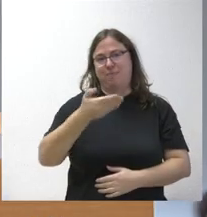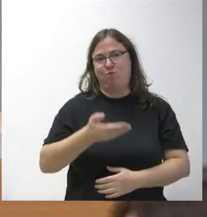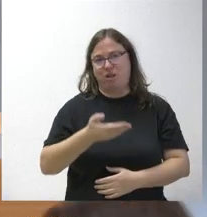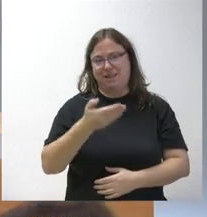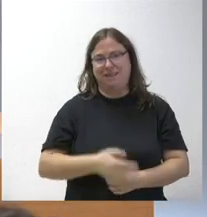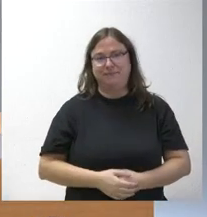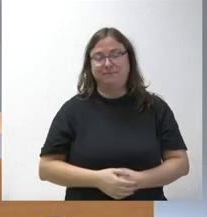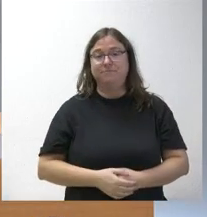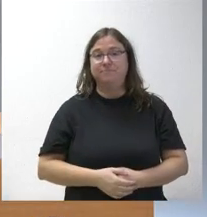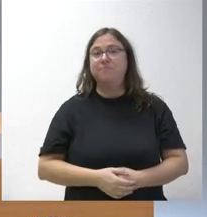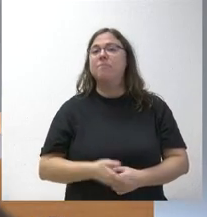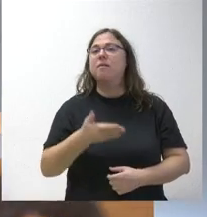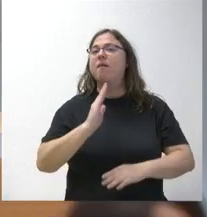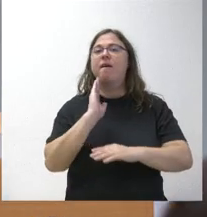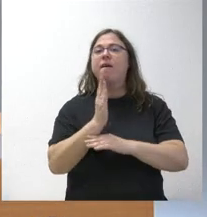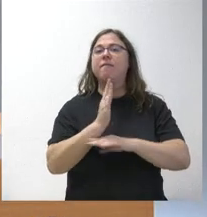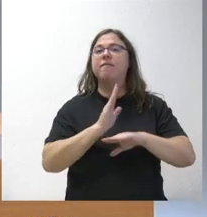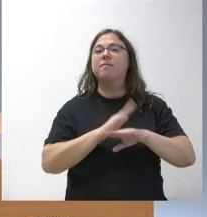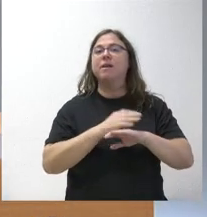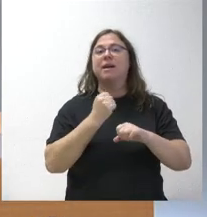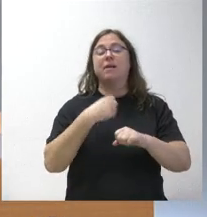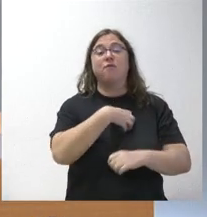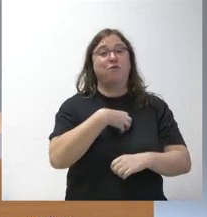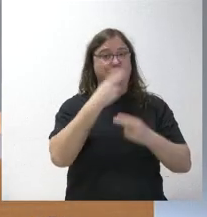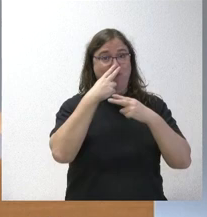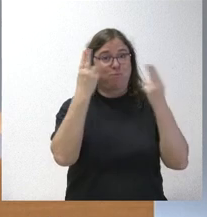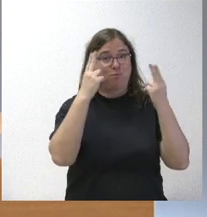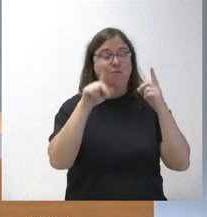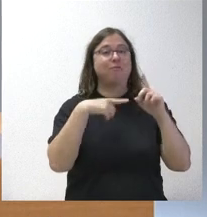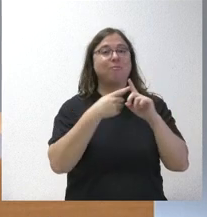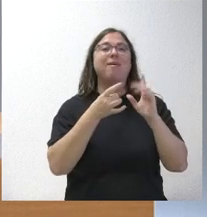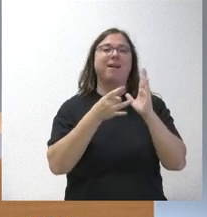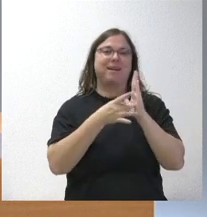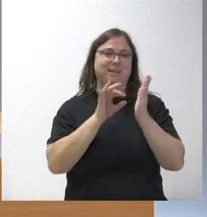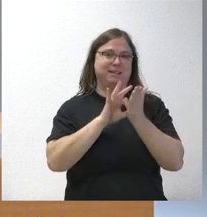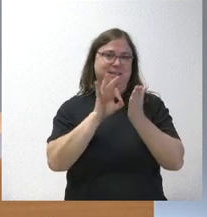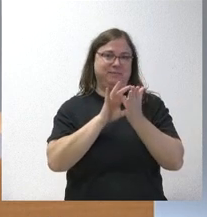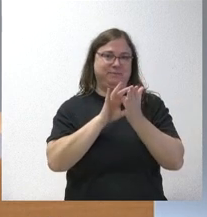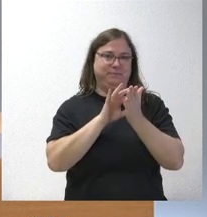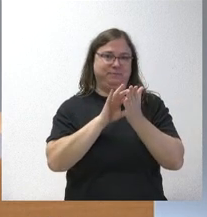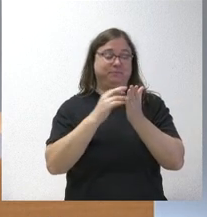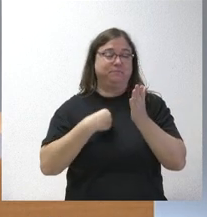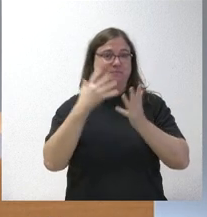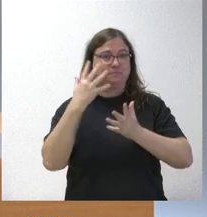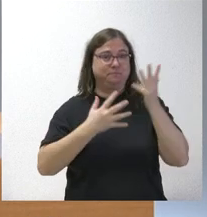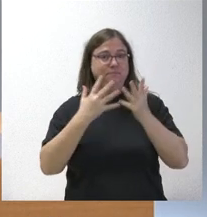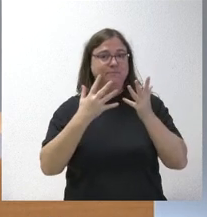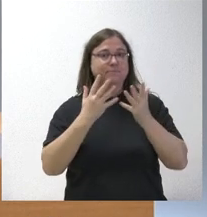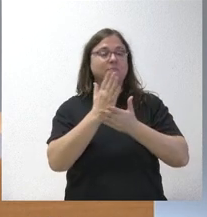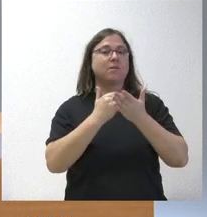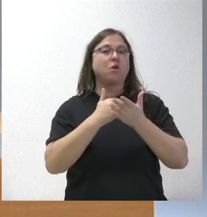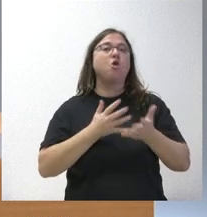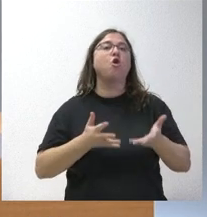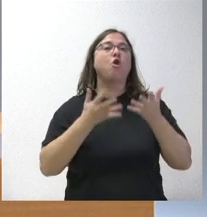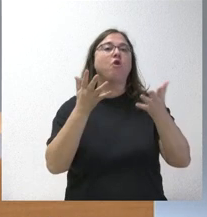afecta no solo a los empleados públicos, sino a la calidad del servicio que la Administración autonómica ofrece al